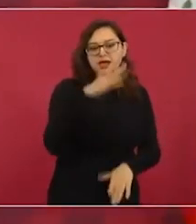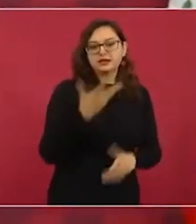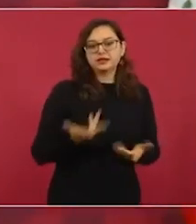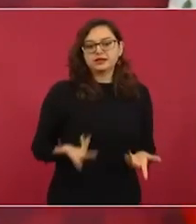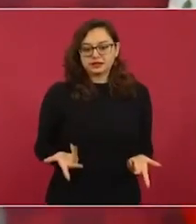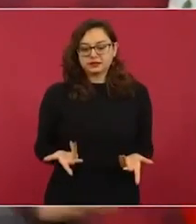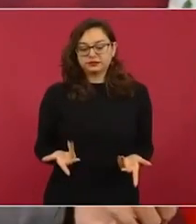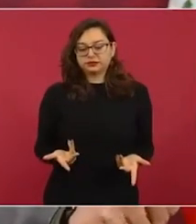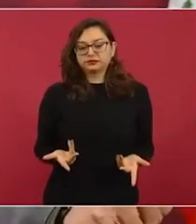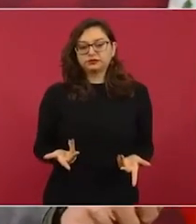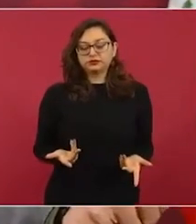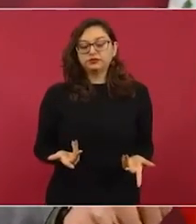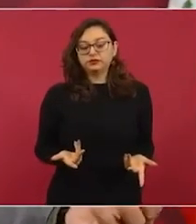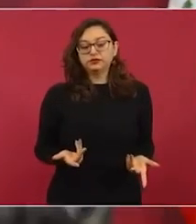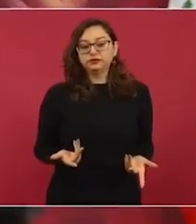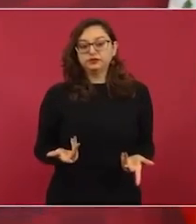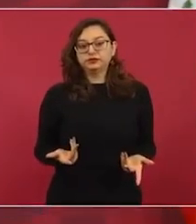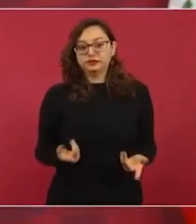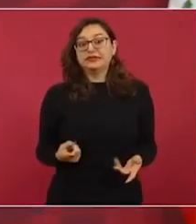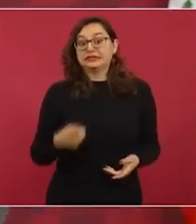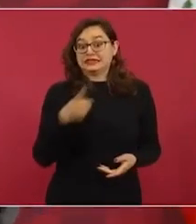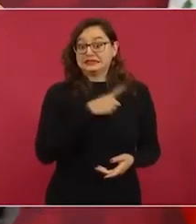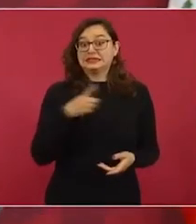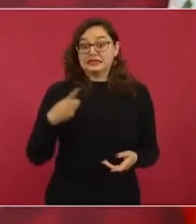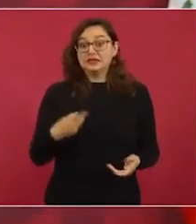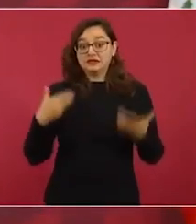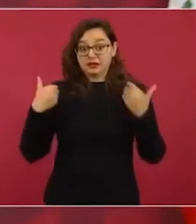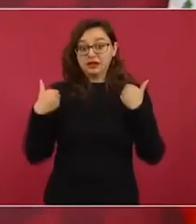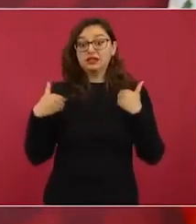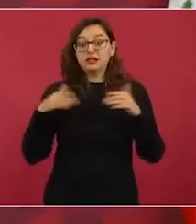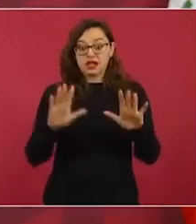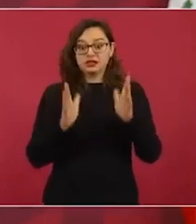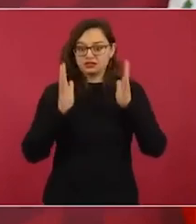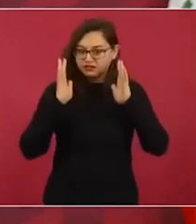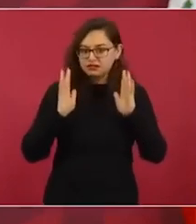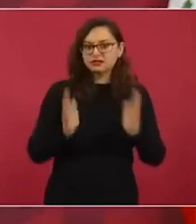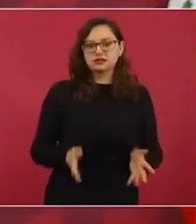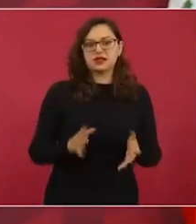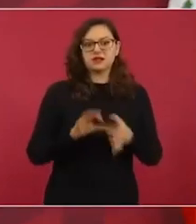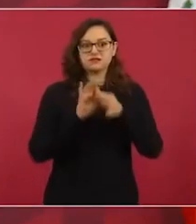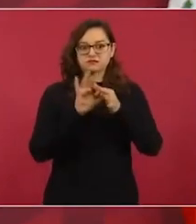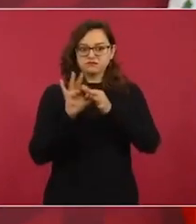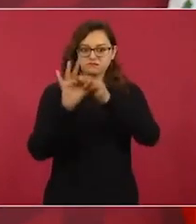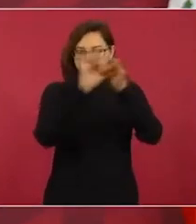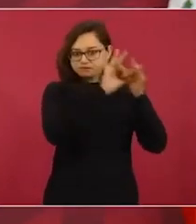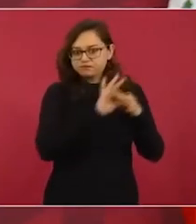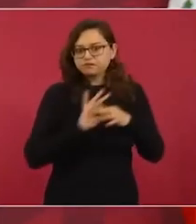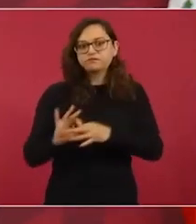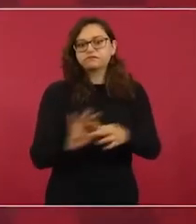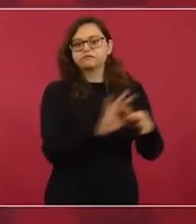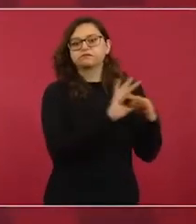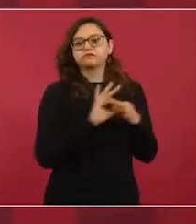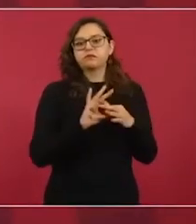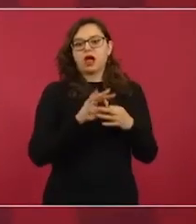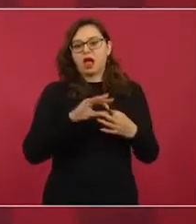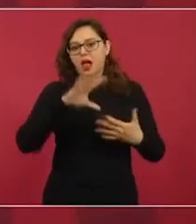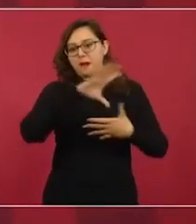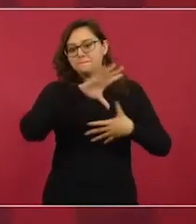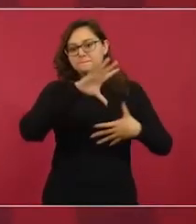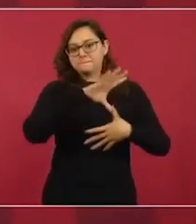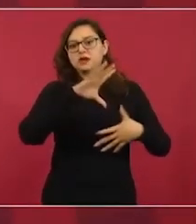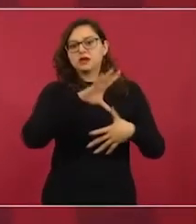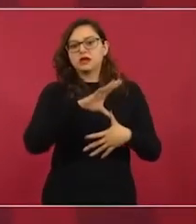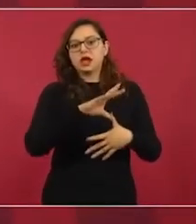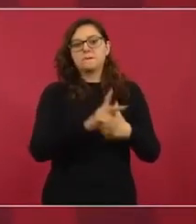Entonces, ¿por qué no la integración con respeto a